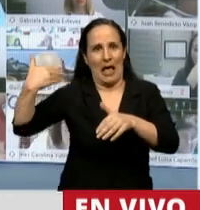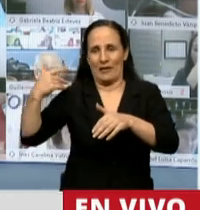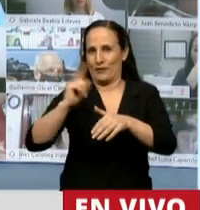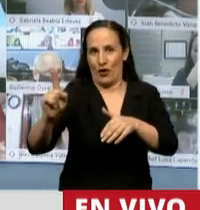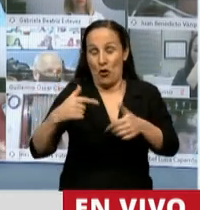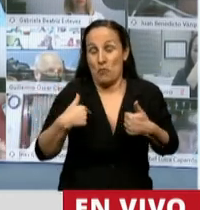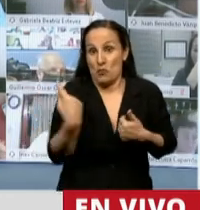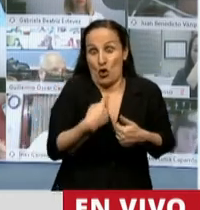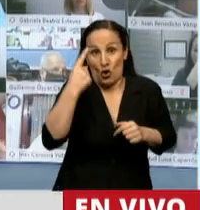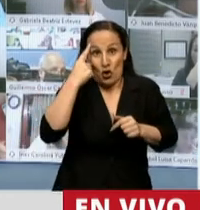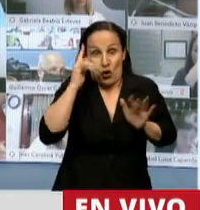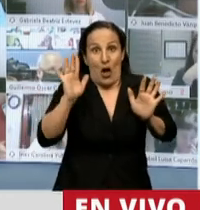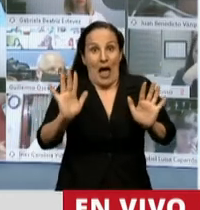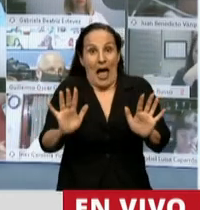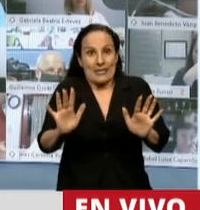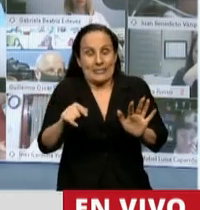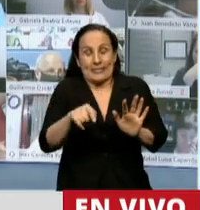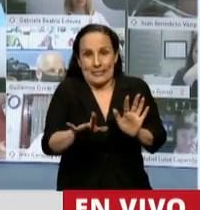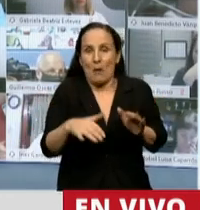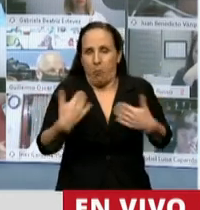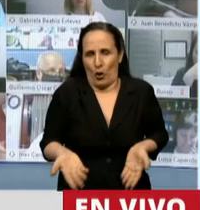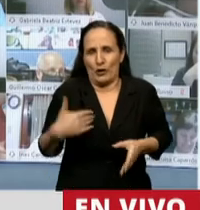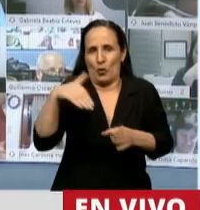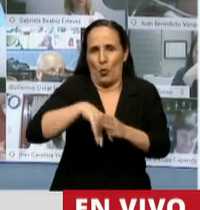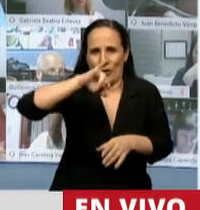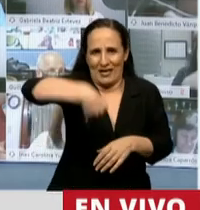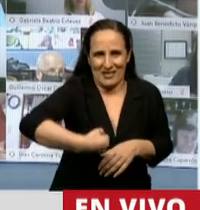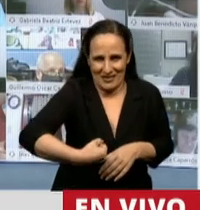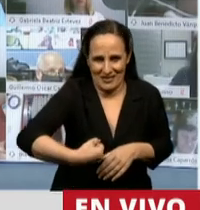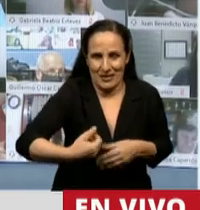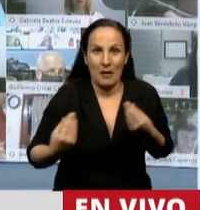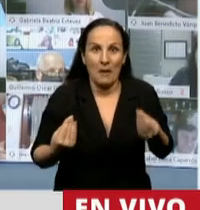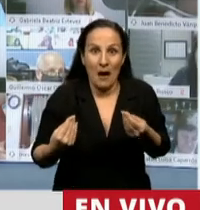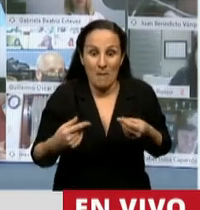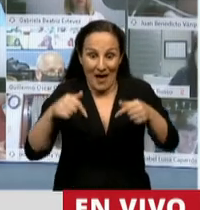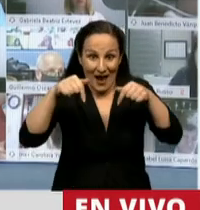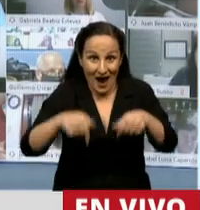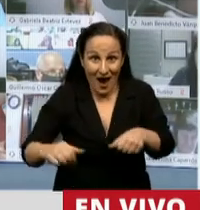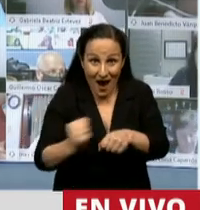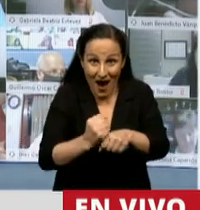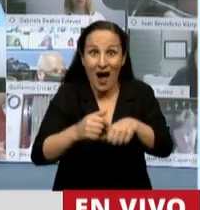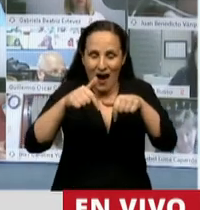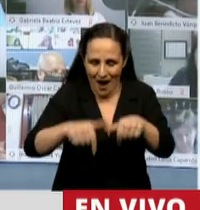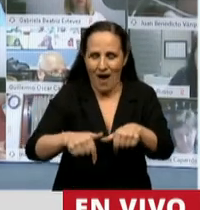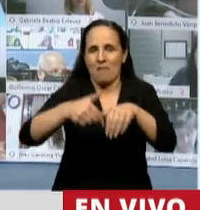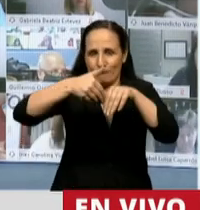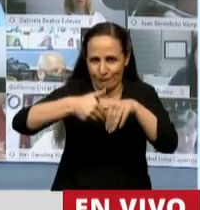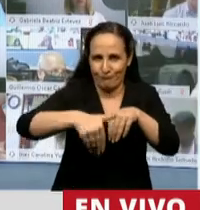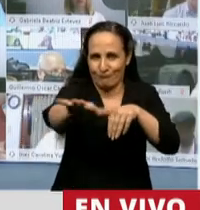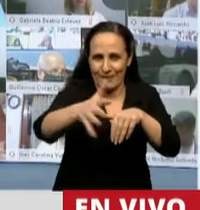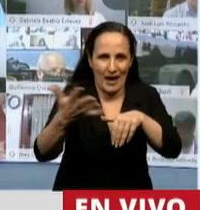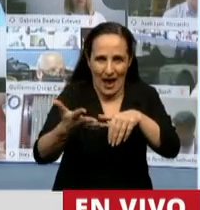esto es lo que entendemos nosotros y en ese espíritu la votamos para aquellos hechos que ocurran a partir